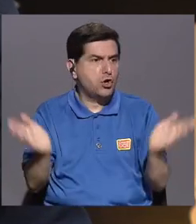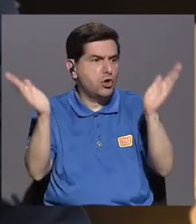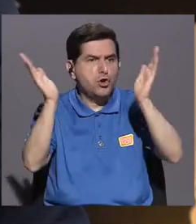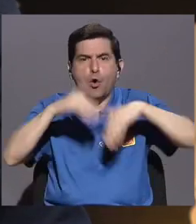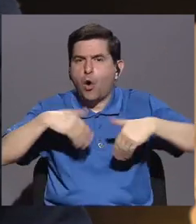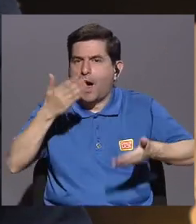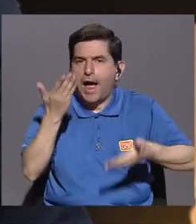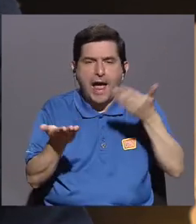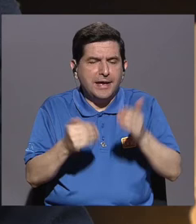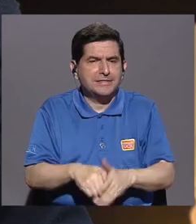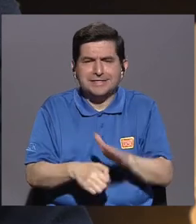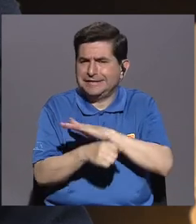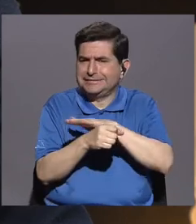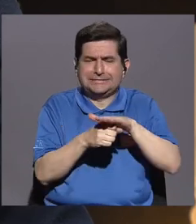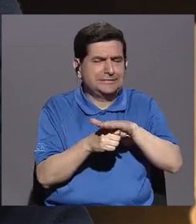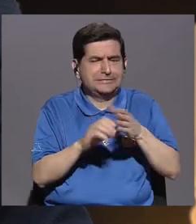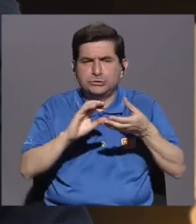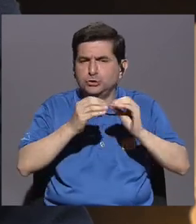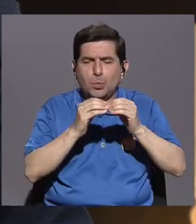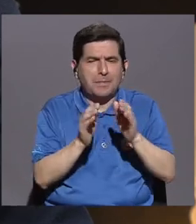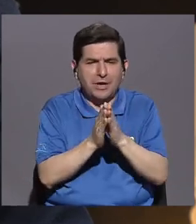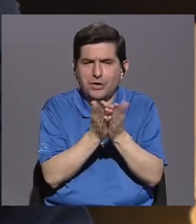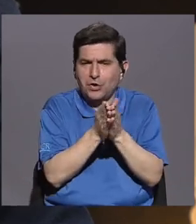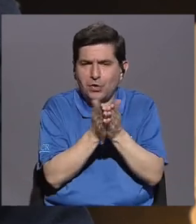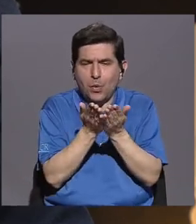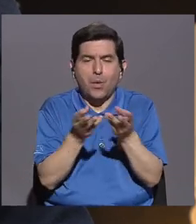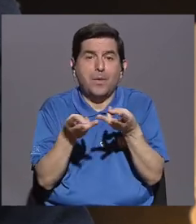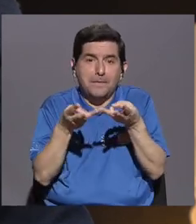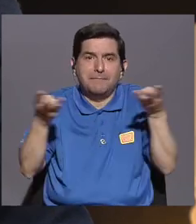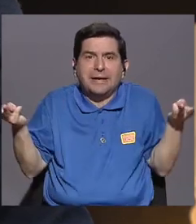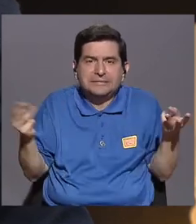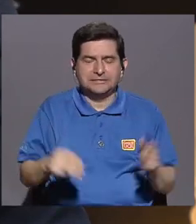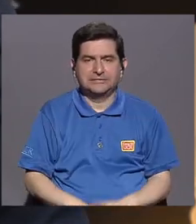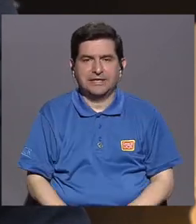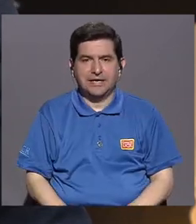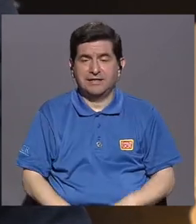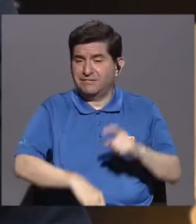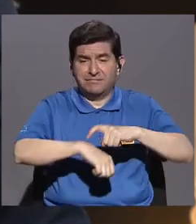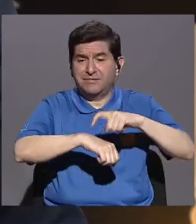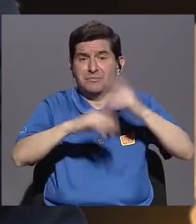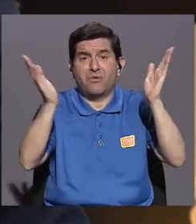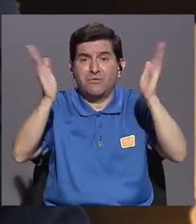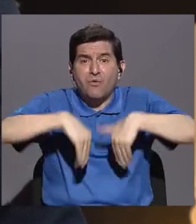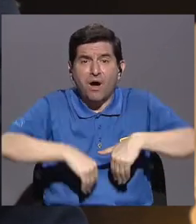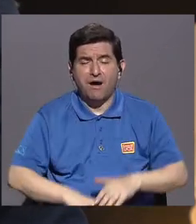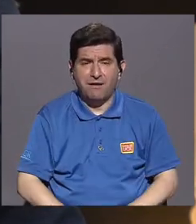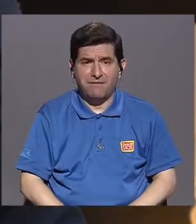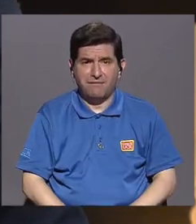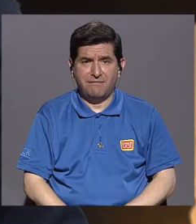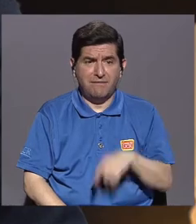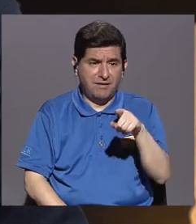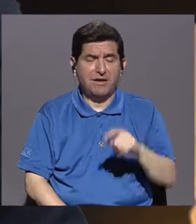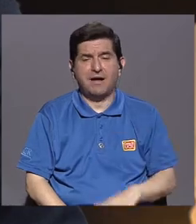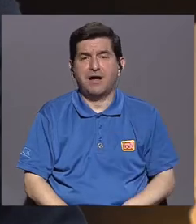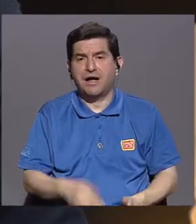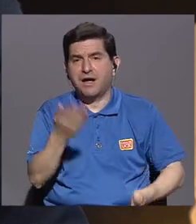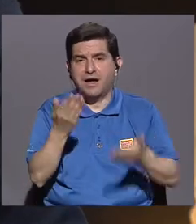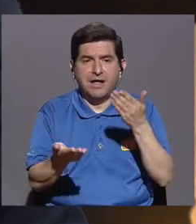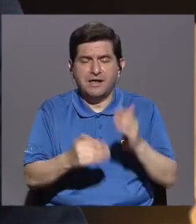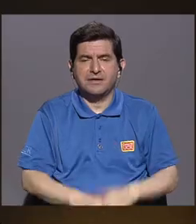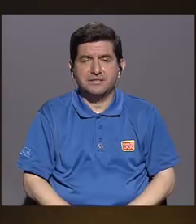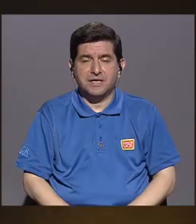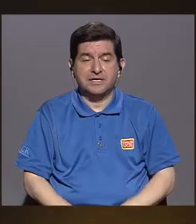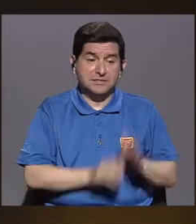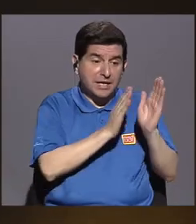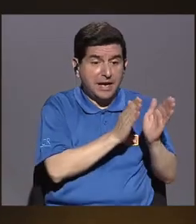hay quizás suficientes libros, no hay suficientes materiales, no hay tiempo para ponerse el tiempo. Entre